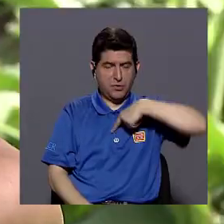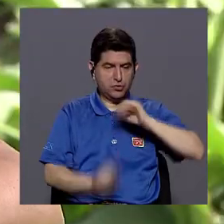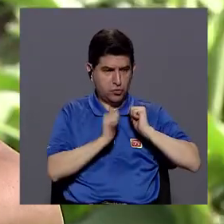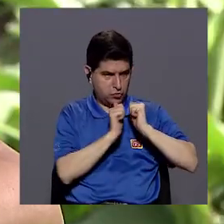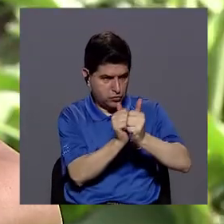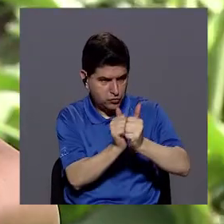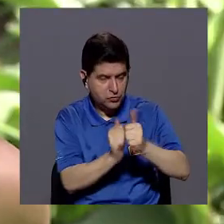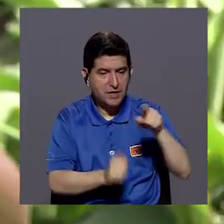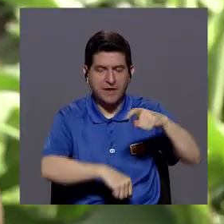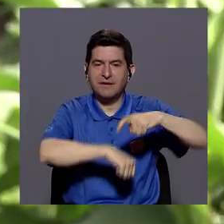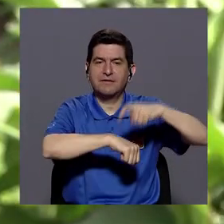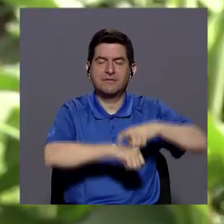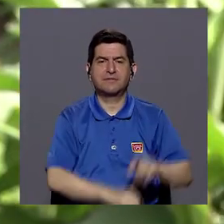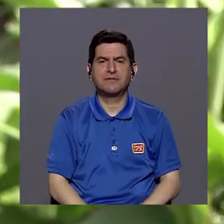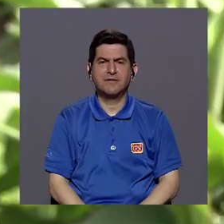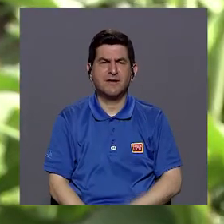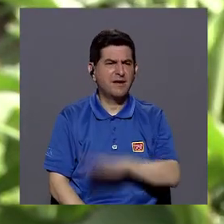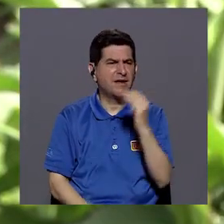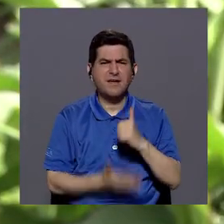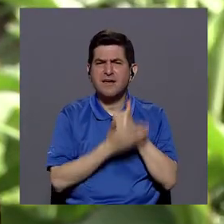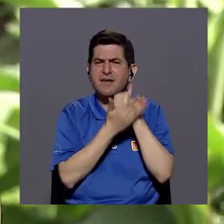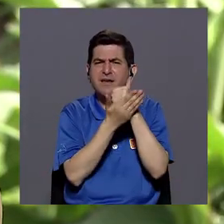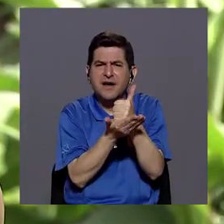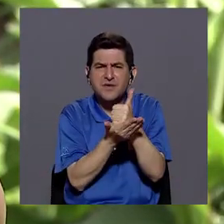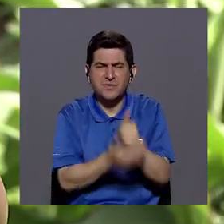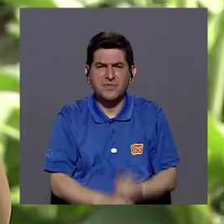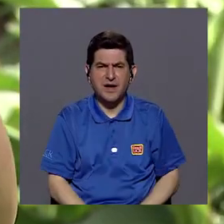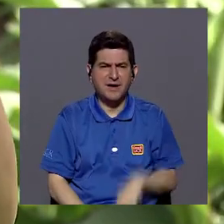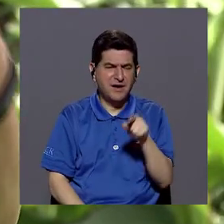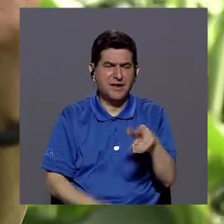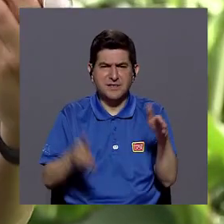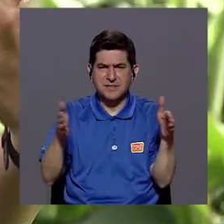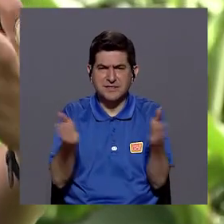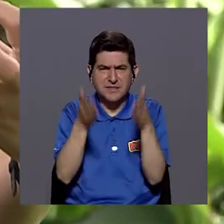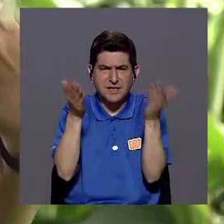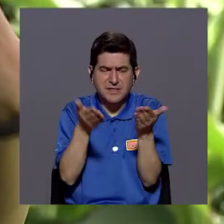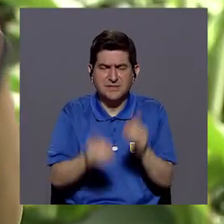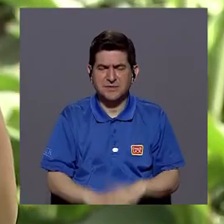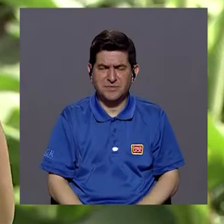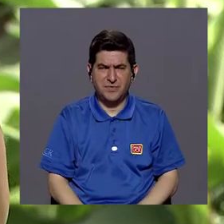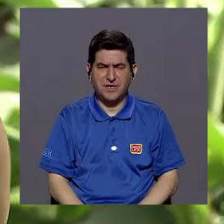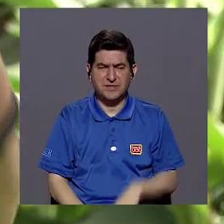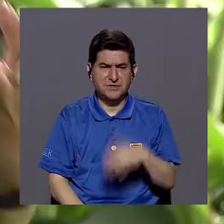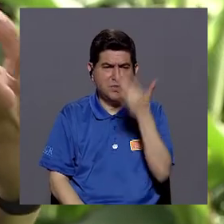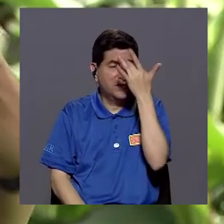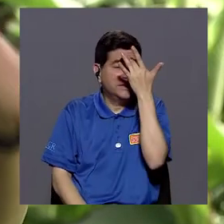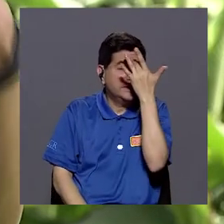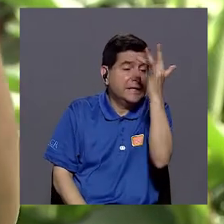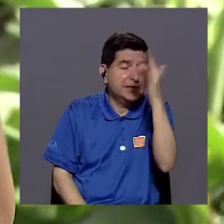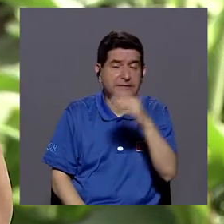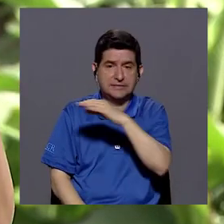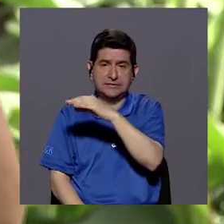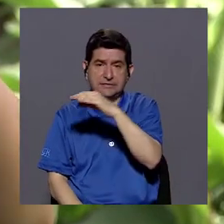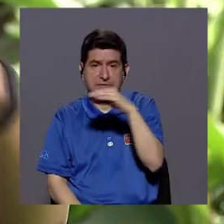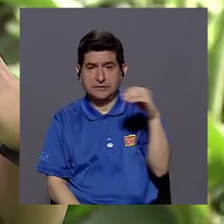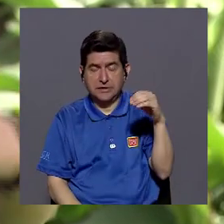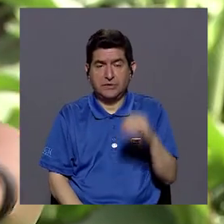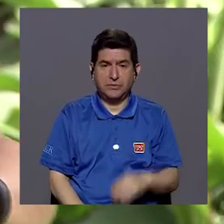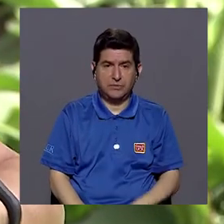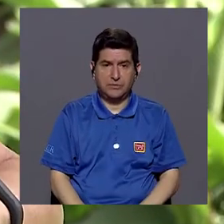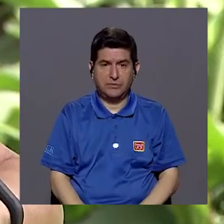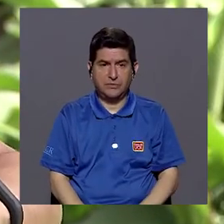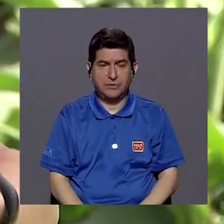en esta etapa. ¿Y cómo ayudarles en la estimulación de esta parte de la inteligencia, verdad?